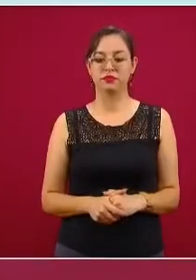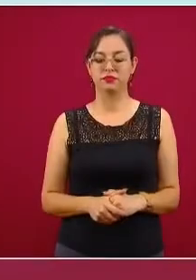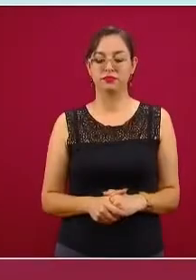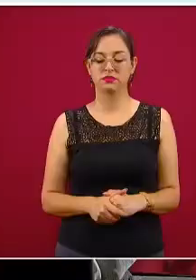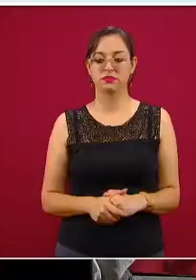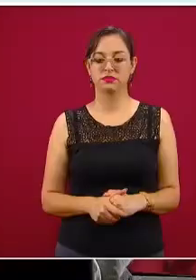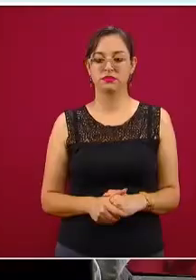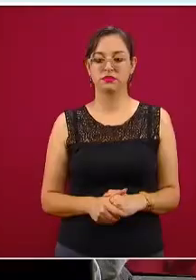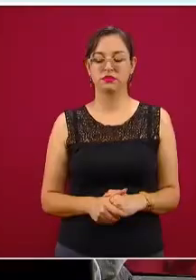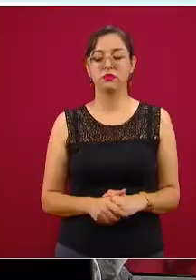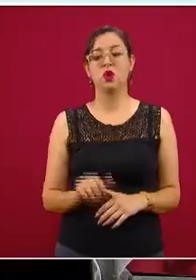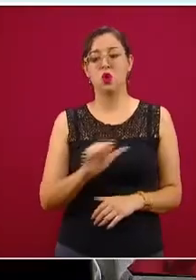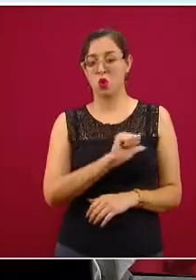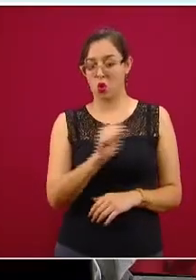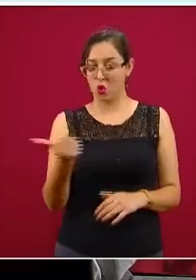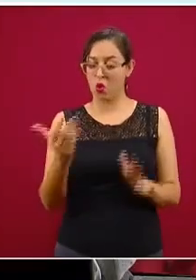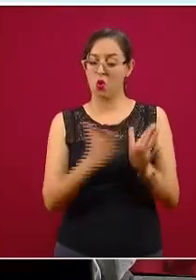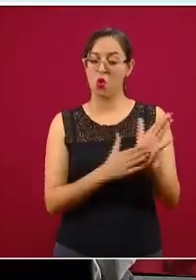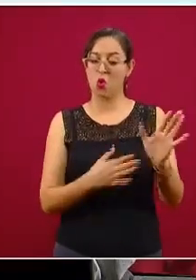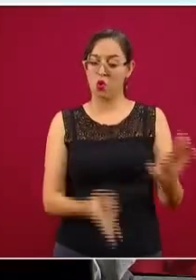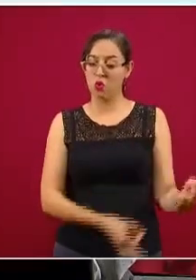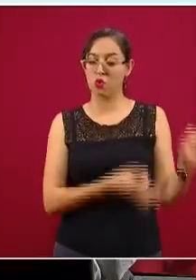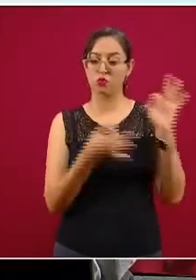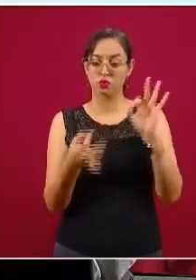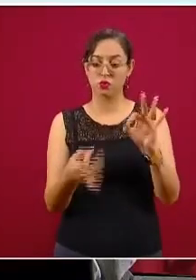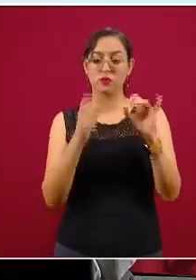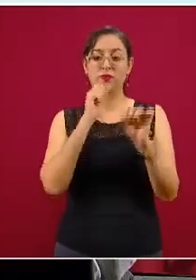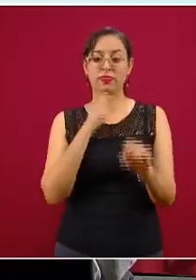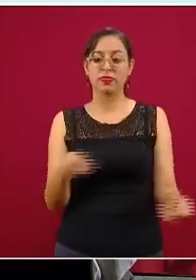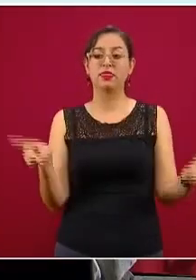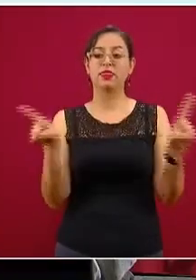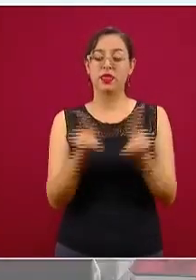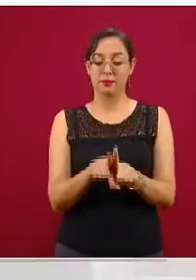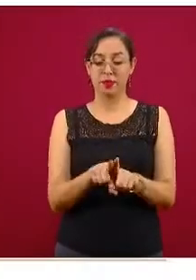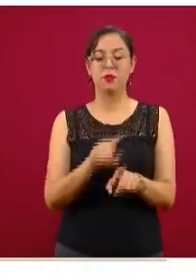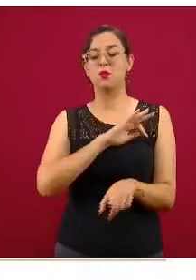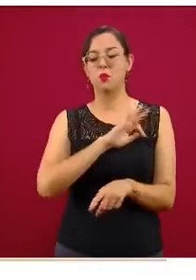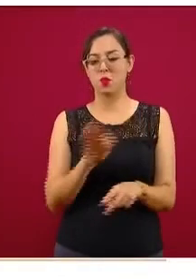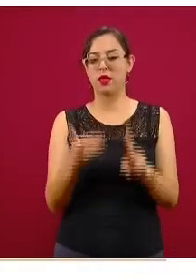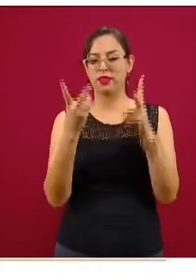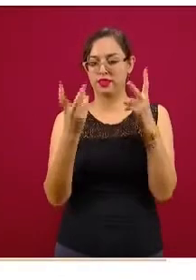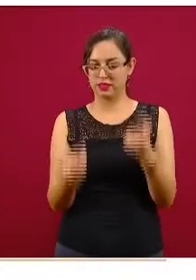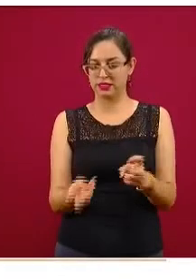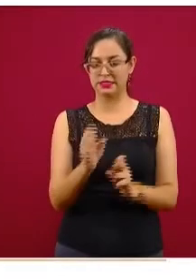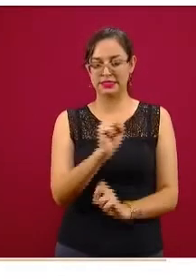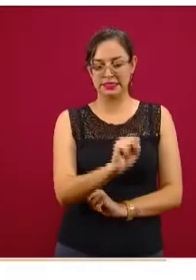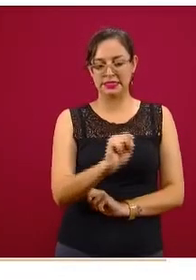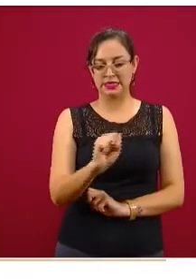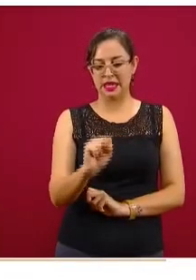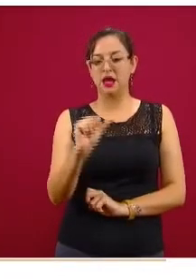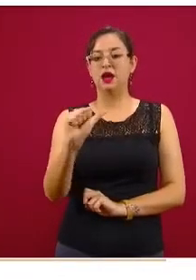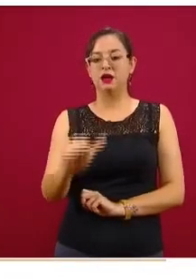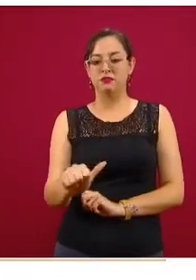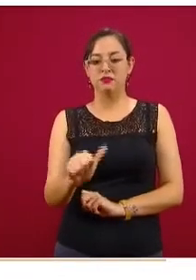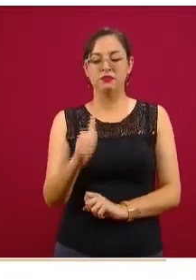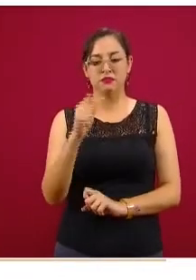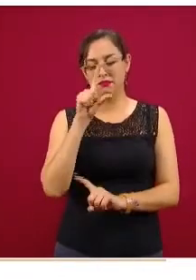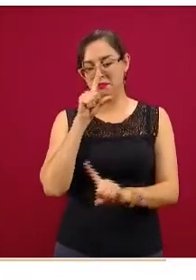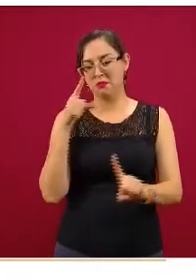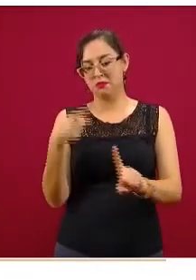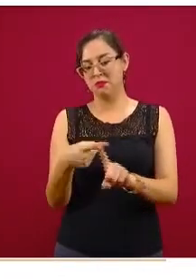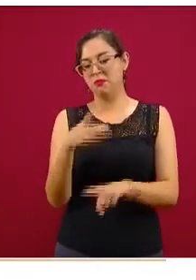Y este otro documento también se encuentra en la página oficial de la Secretaría de Salud para COVID